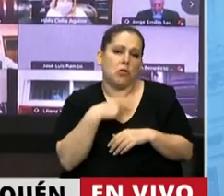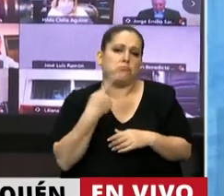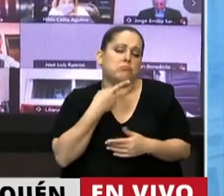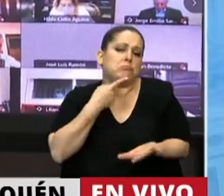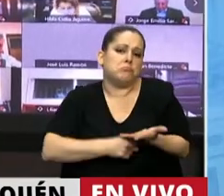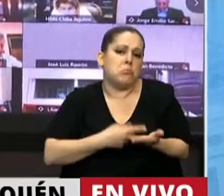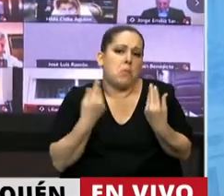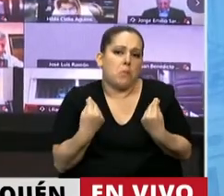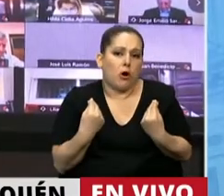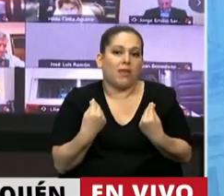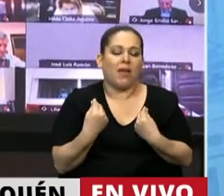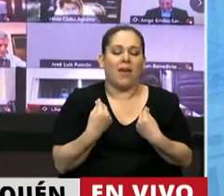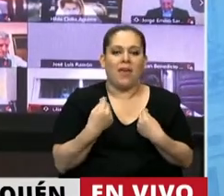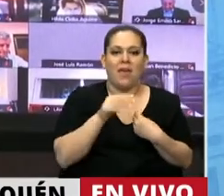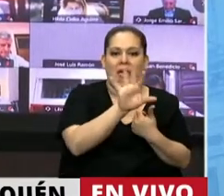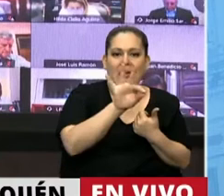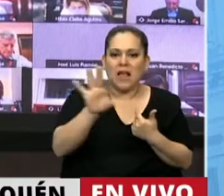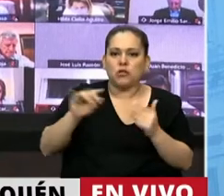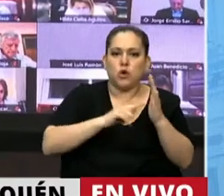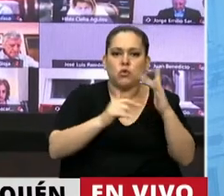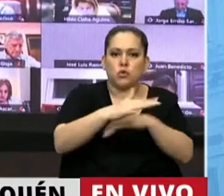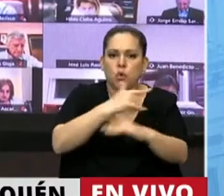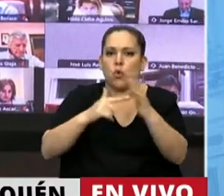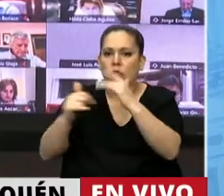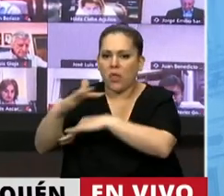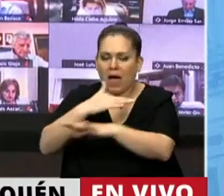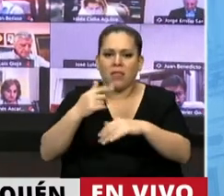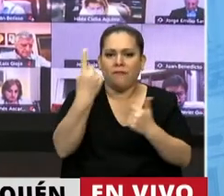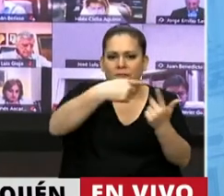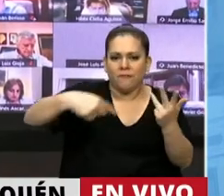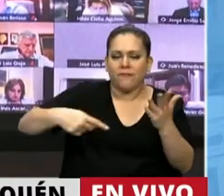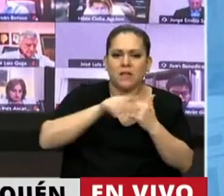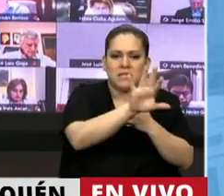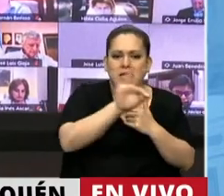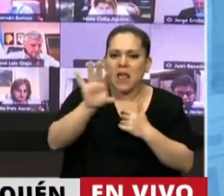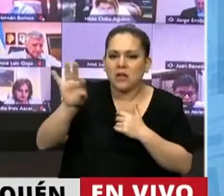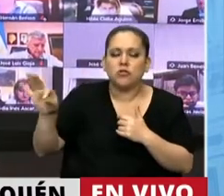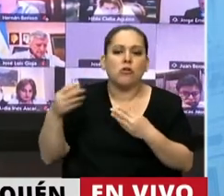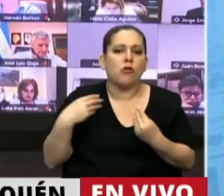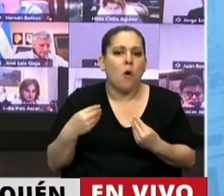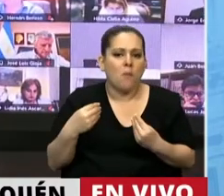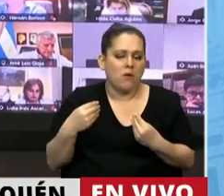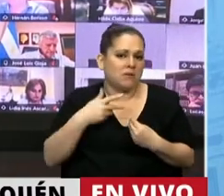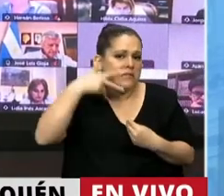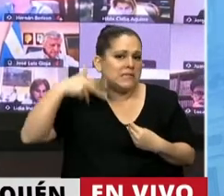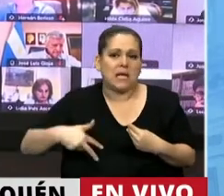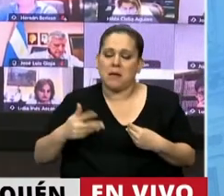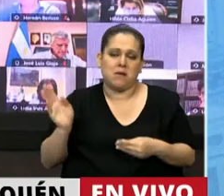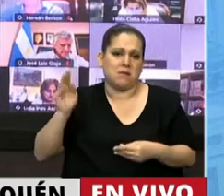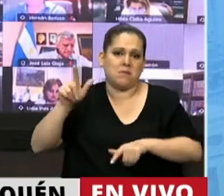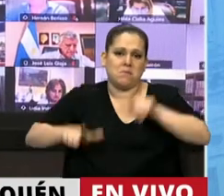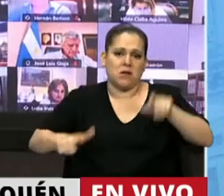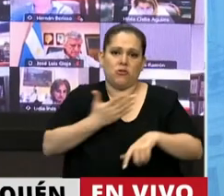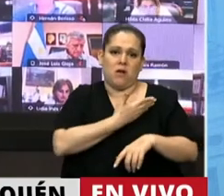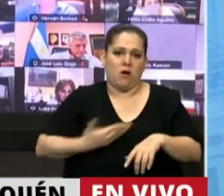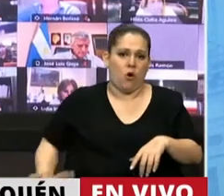porque la elección de las distintas ciudades como capitales alternas se realizó sin la participación de los gobiernos